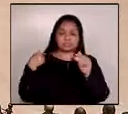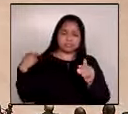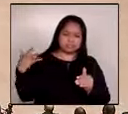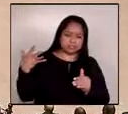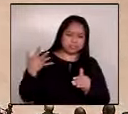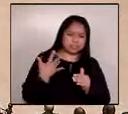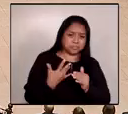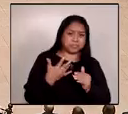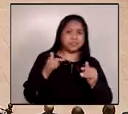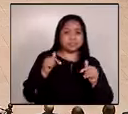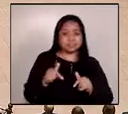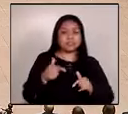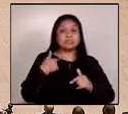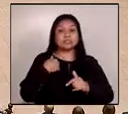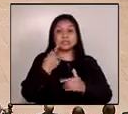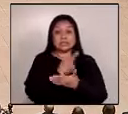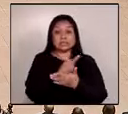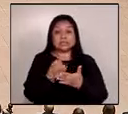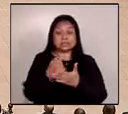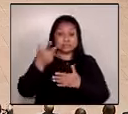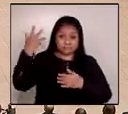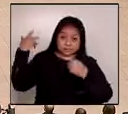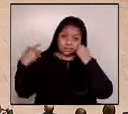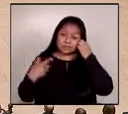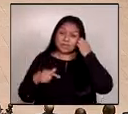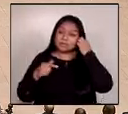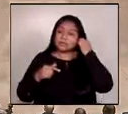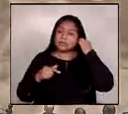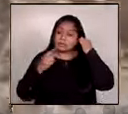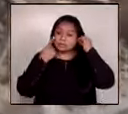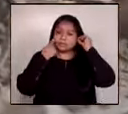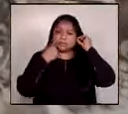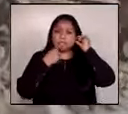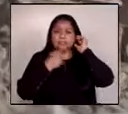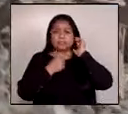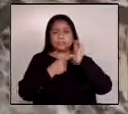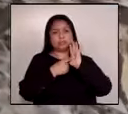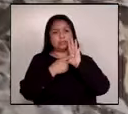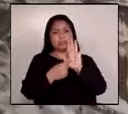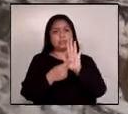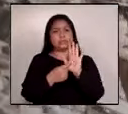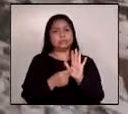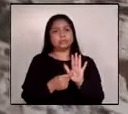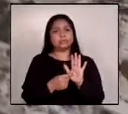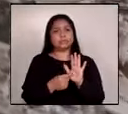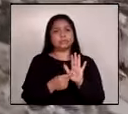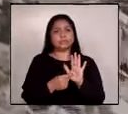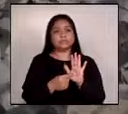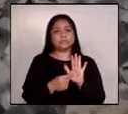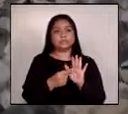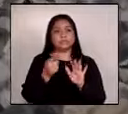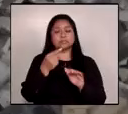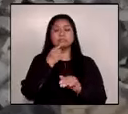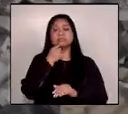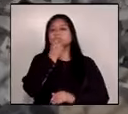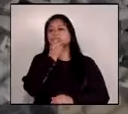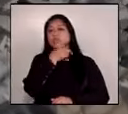la semana pasada presentamos la denuncia